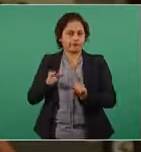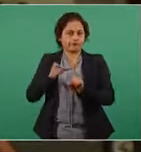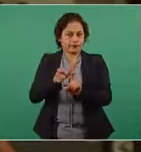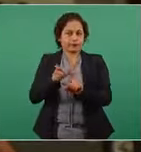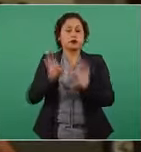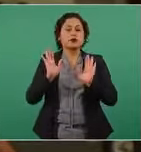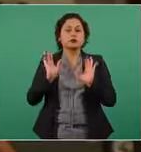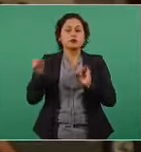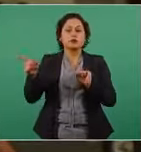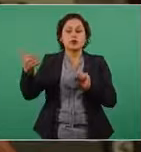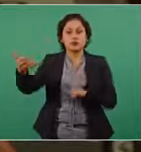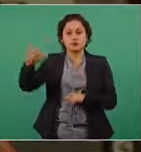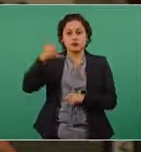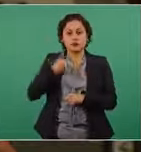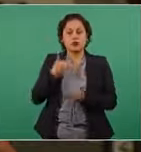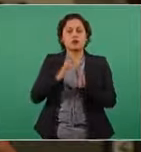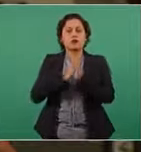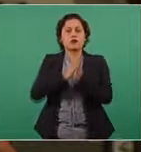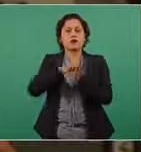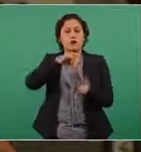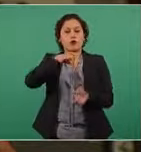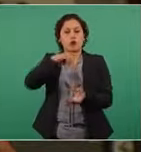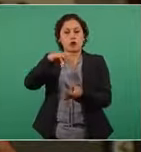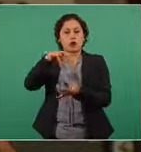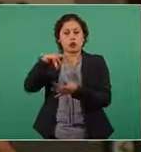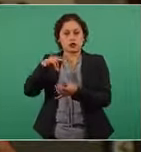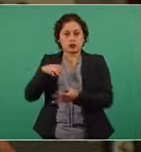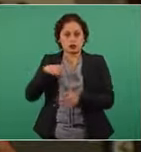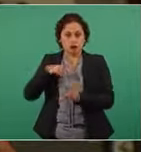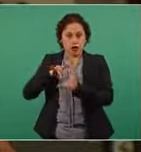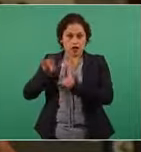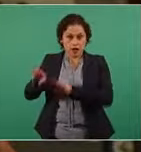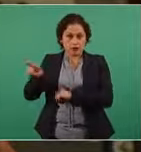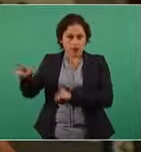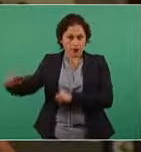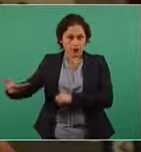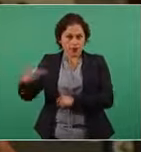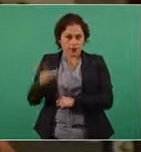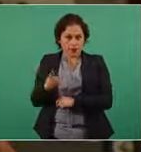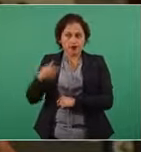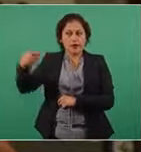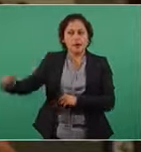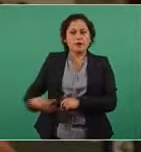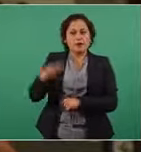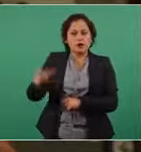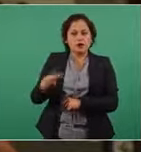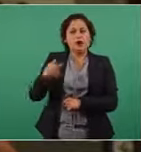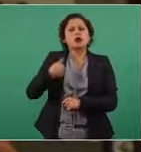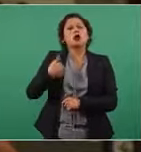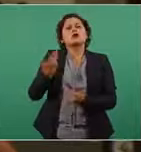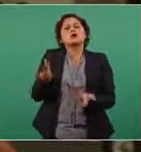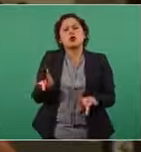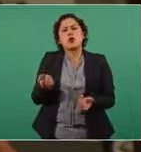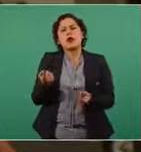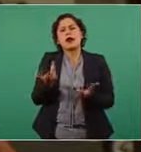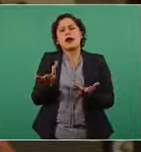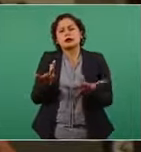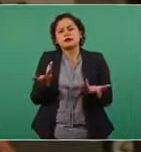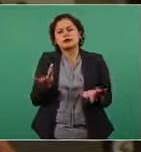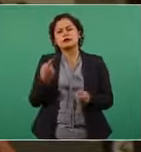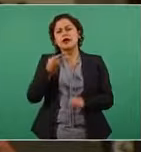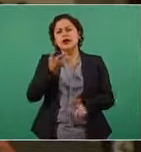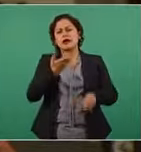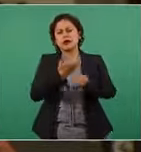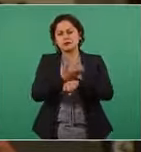me pide que le mande mi ubicación en tiempo real y me pregunta inmediatamente qué estaba haciendo yo en el estado y le